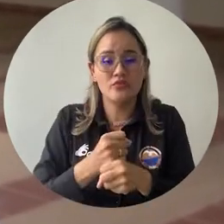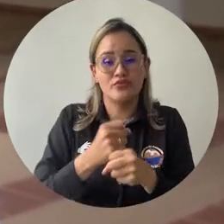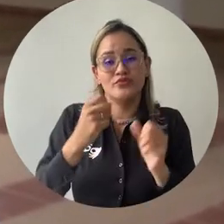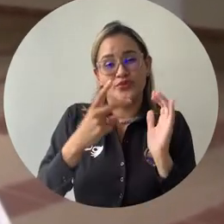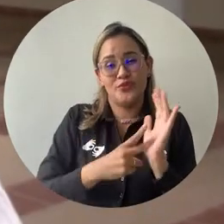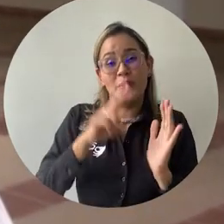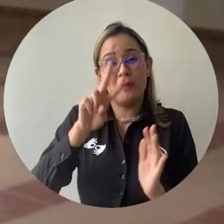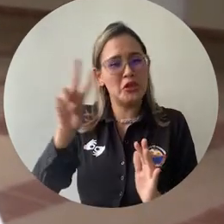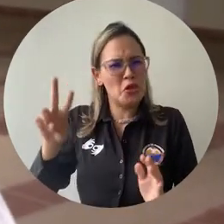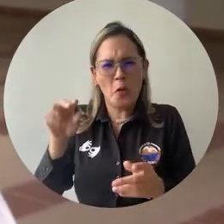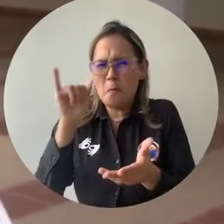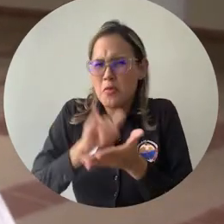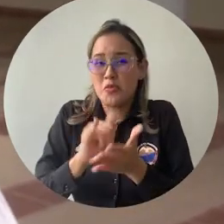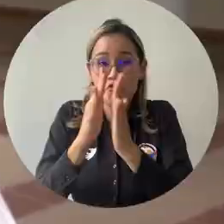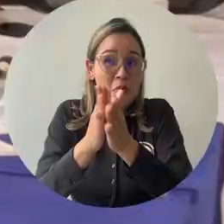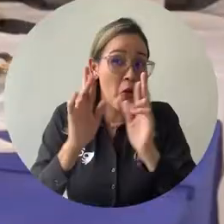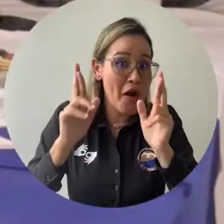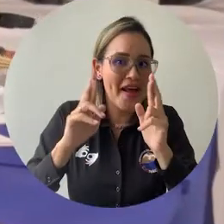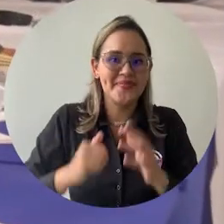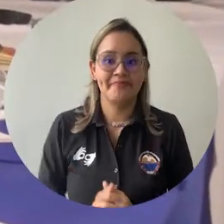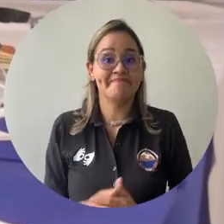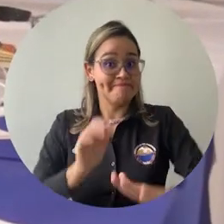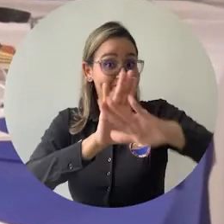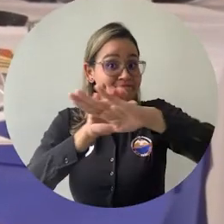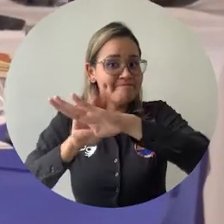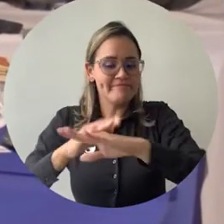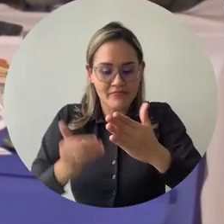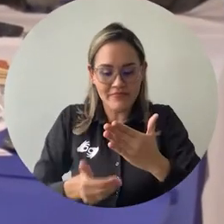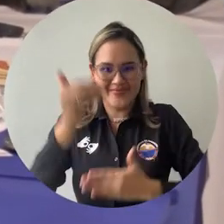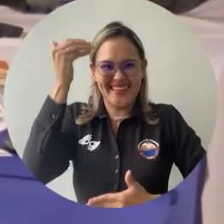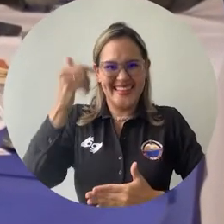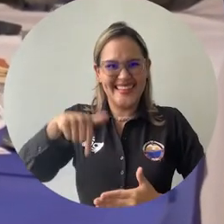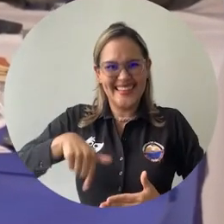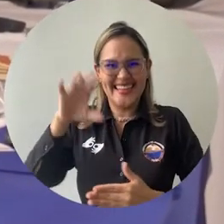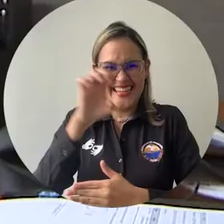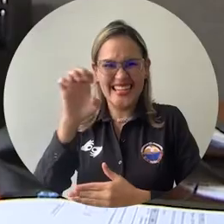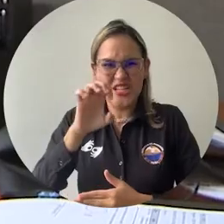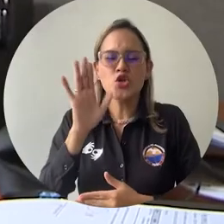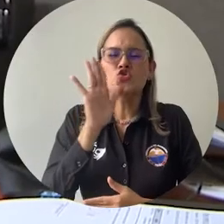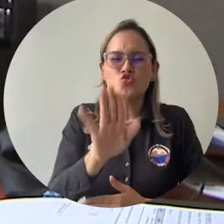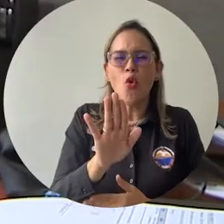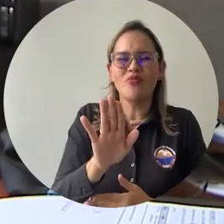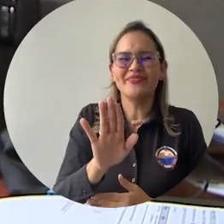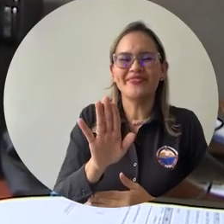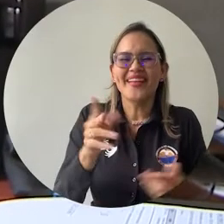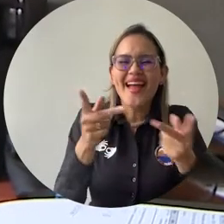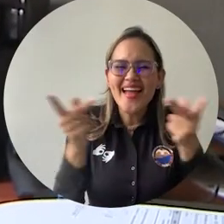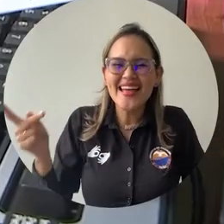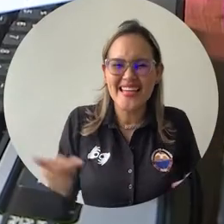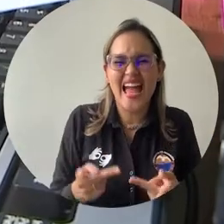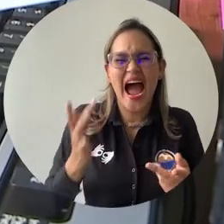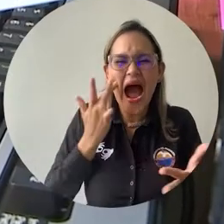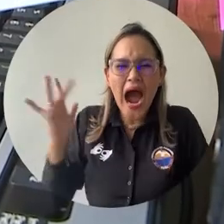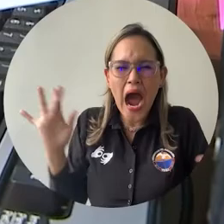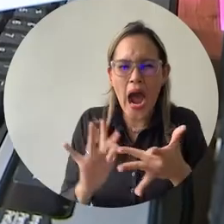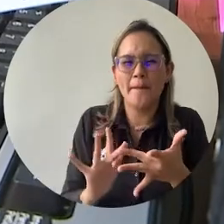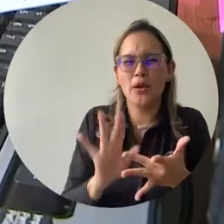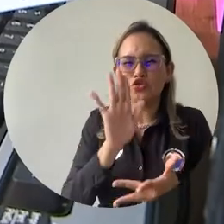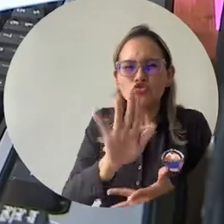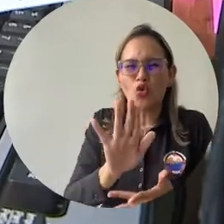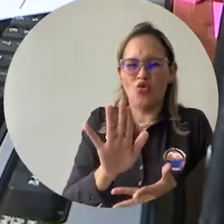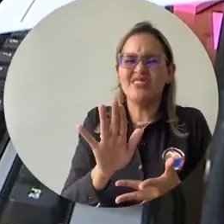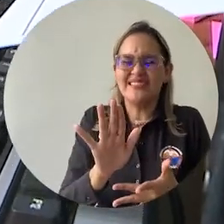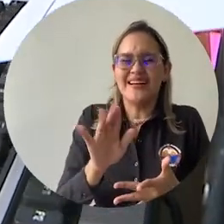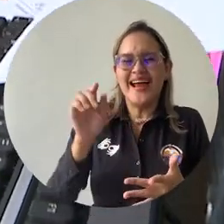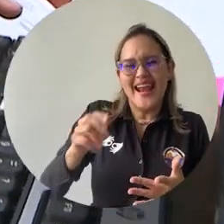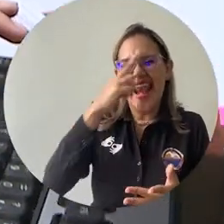año 2022 de esa misma forma. Cabe destacar que a inicios de este año, la agencia internacional Rich Rating ratificó la segunda